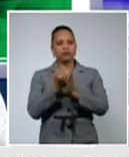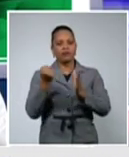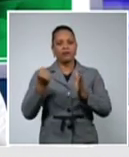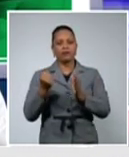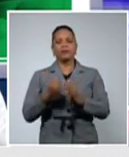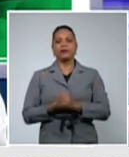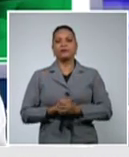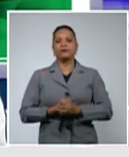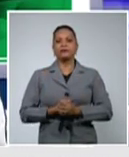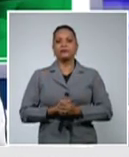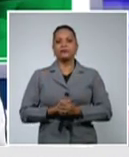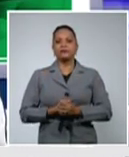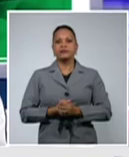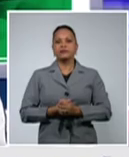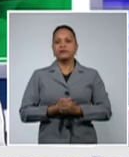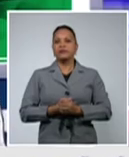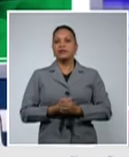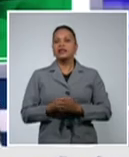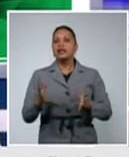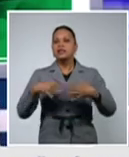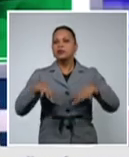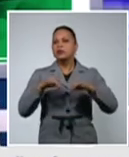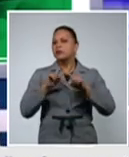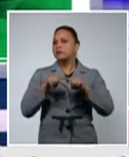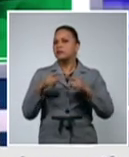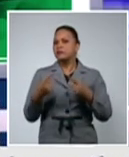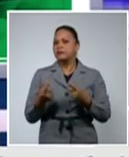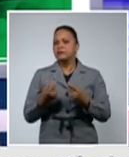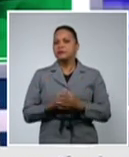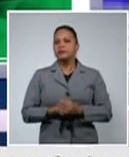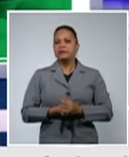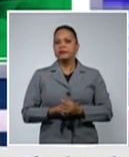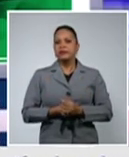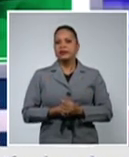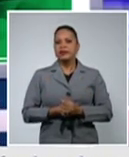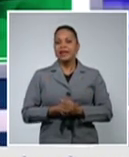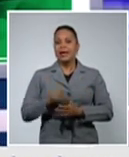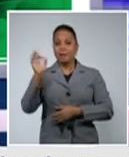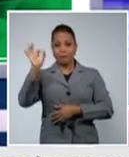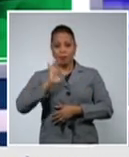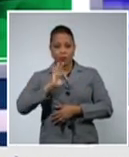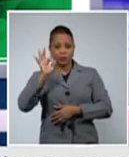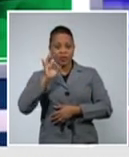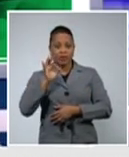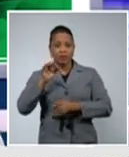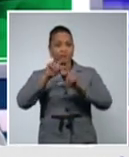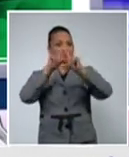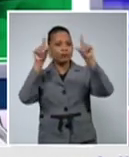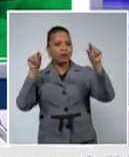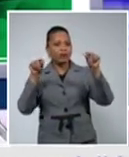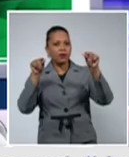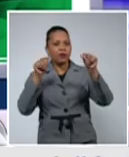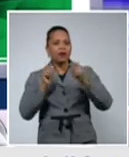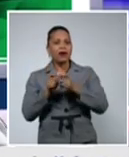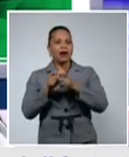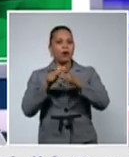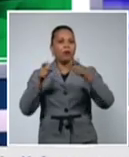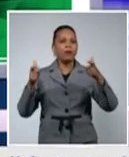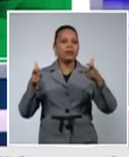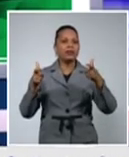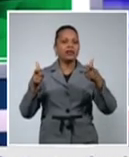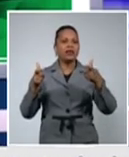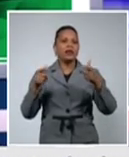ayer este comportamiento hace que la tasa de Cuba se incremente a